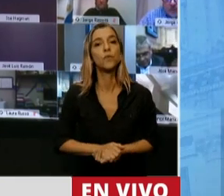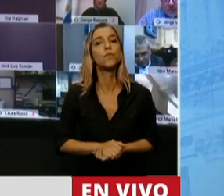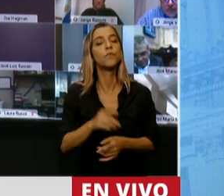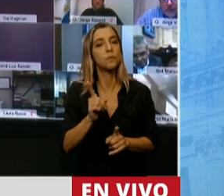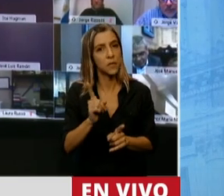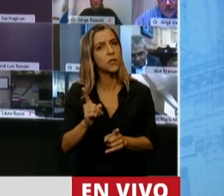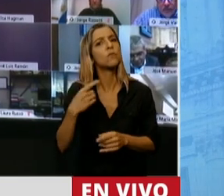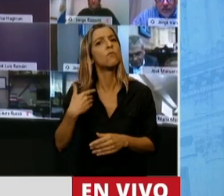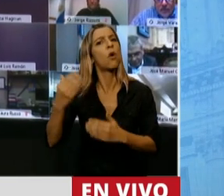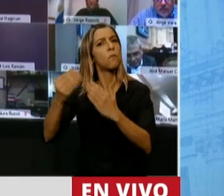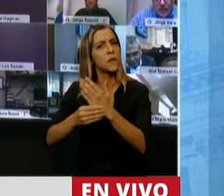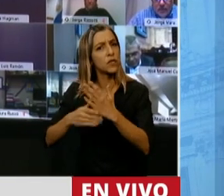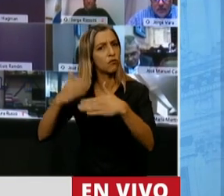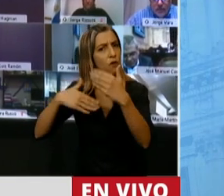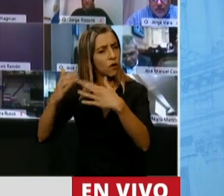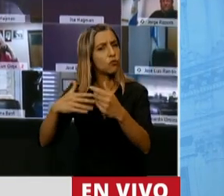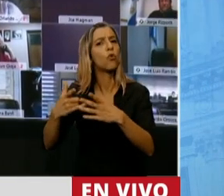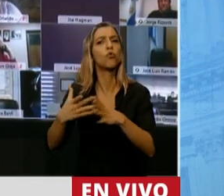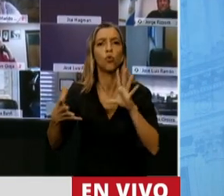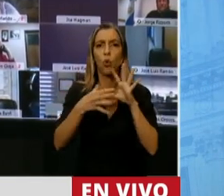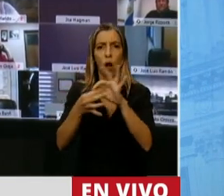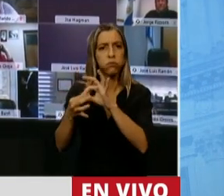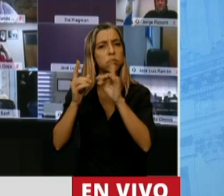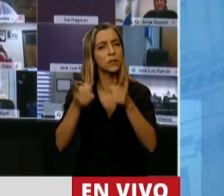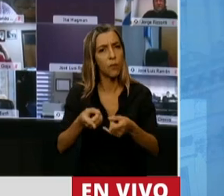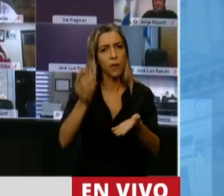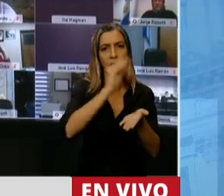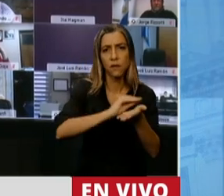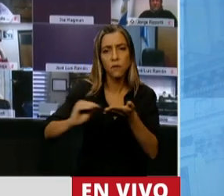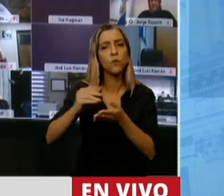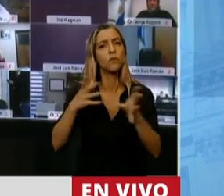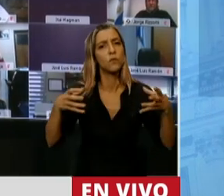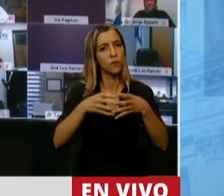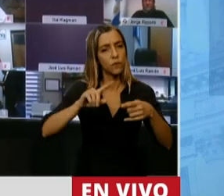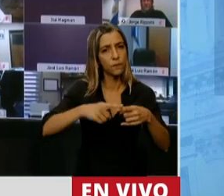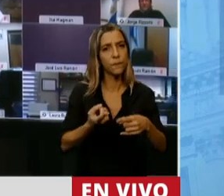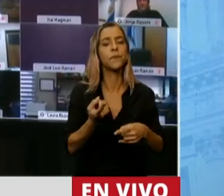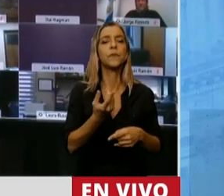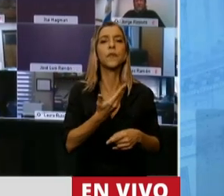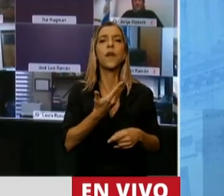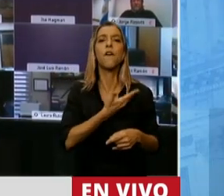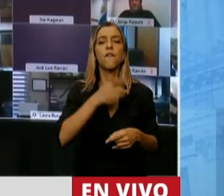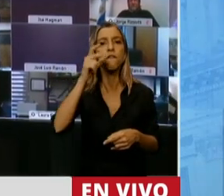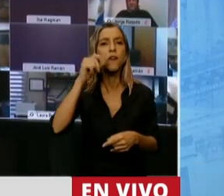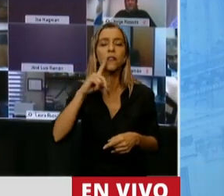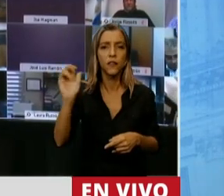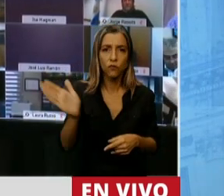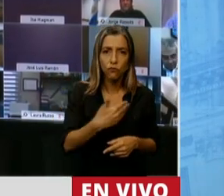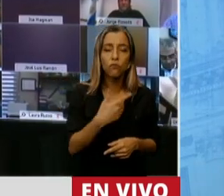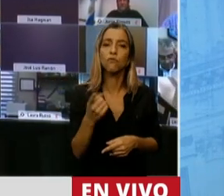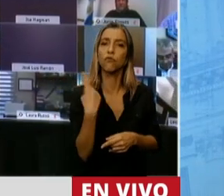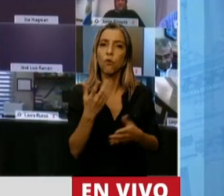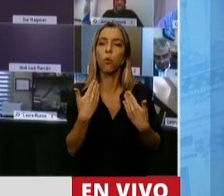Ministro de Infraestructura, con los legisladores nacionales y legisladoras nacionales del Frente de Todos, hemos podido ampliar ese presupuesto